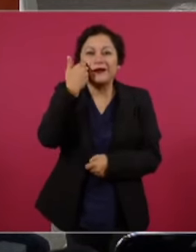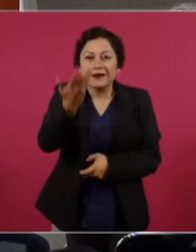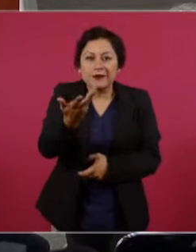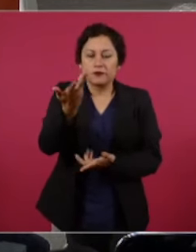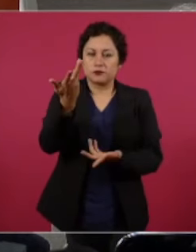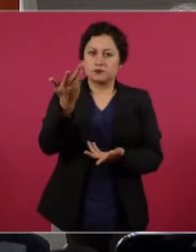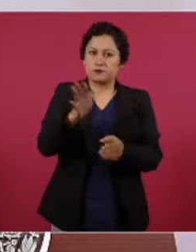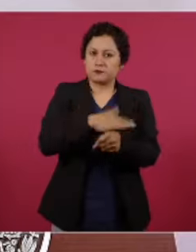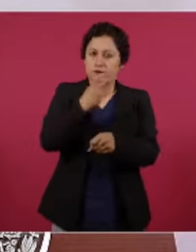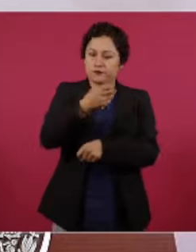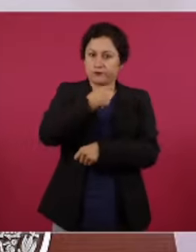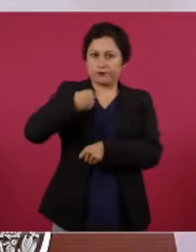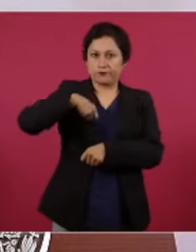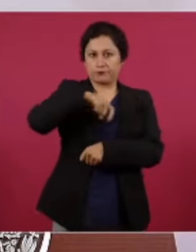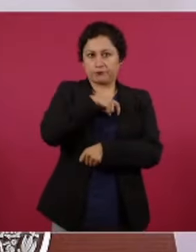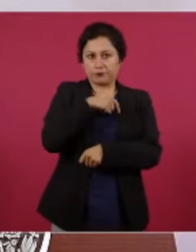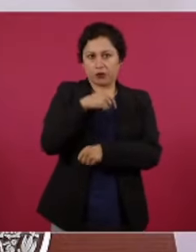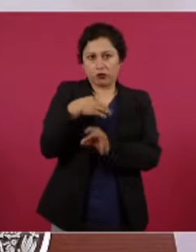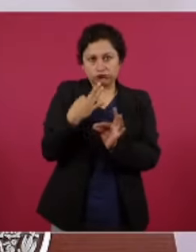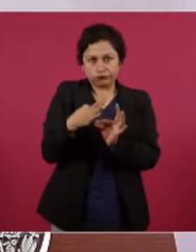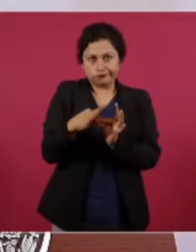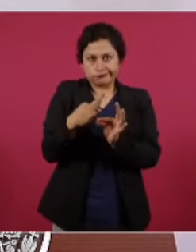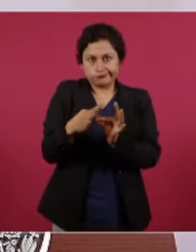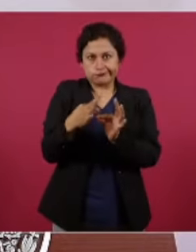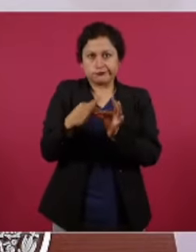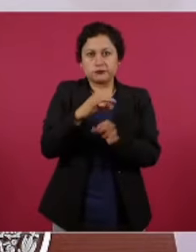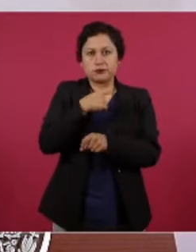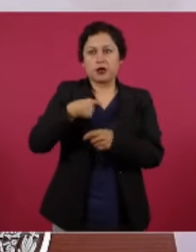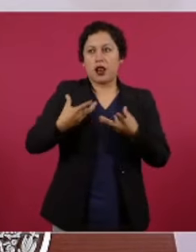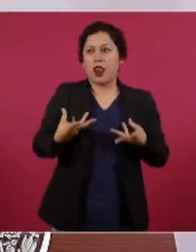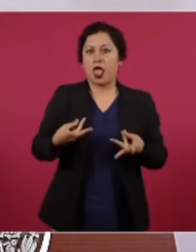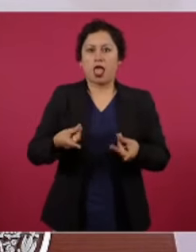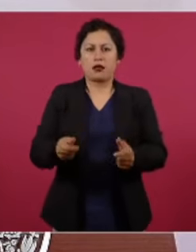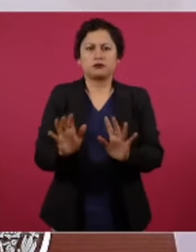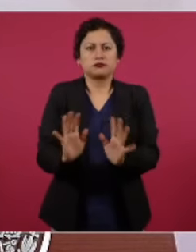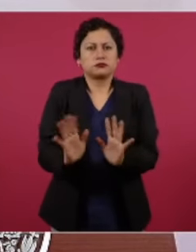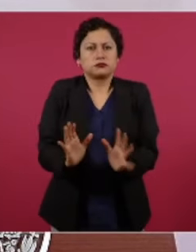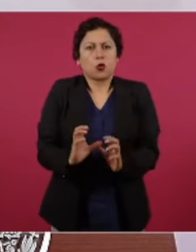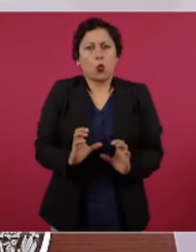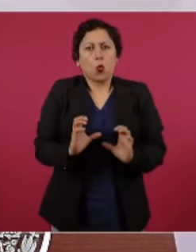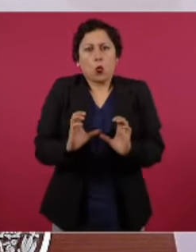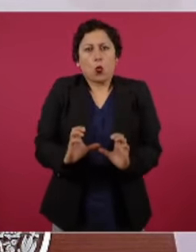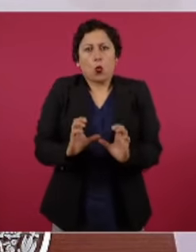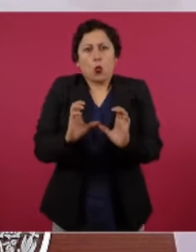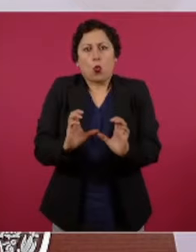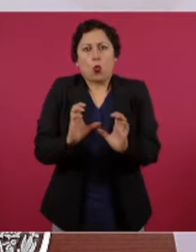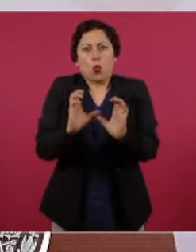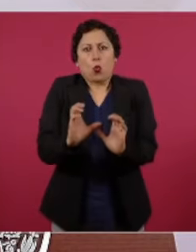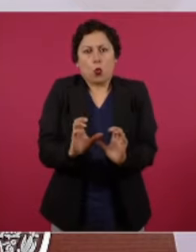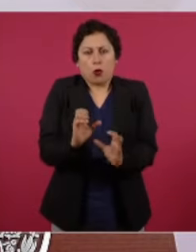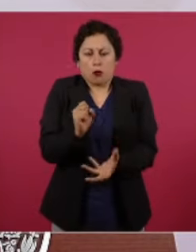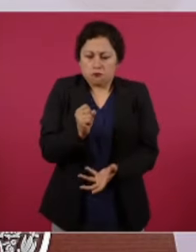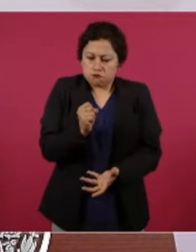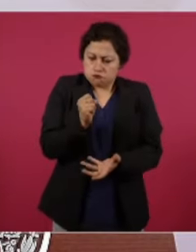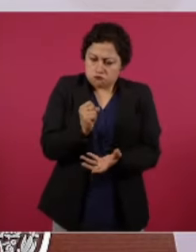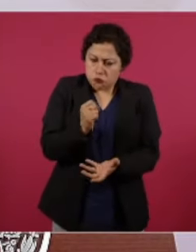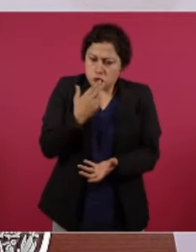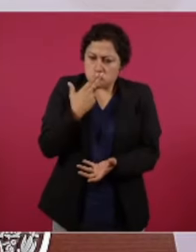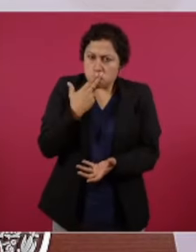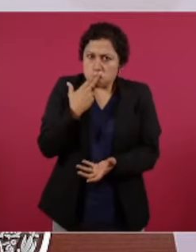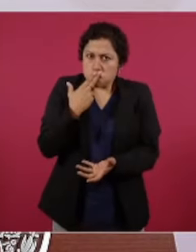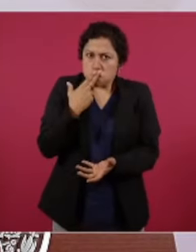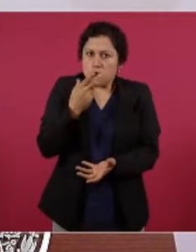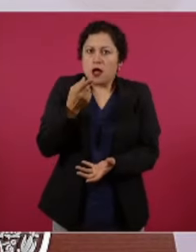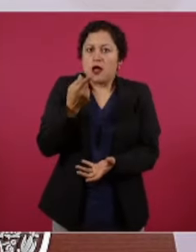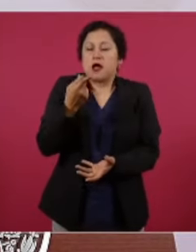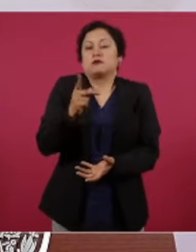no gastando más, cumpliendo los compromisos